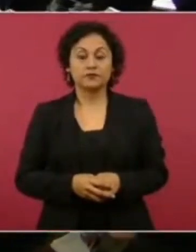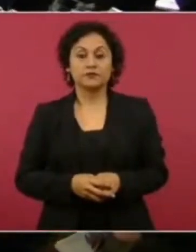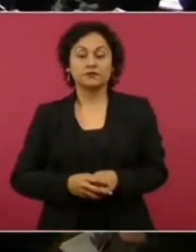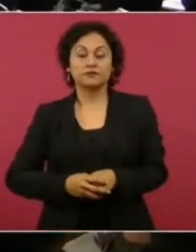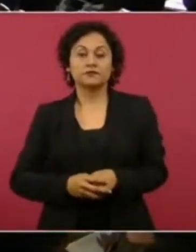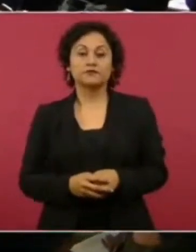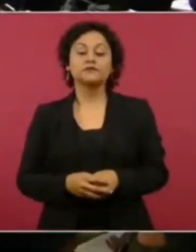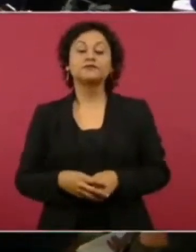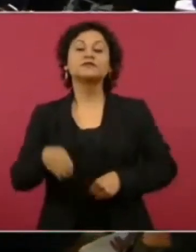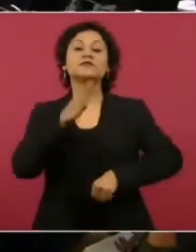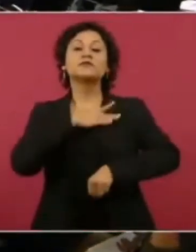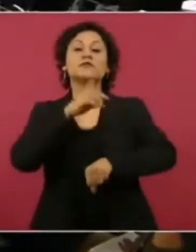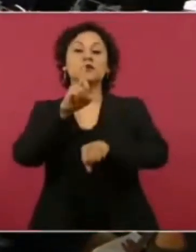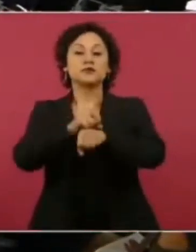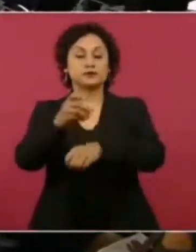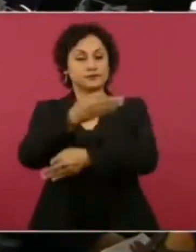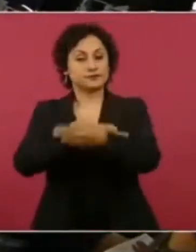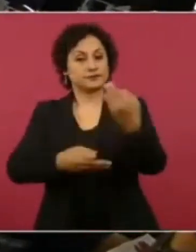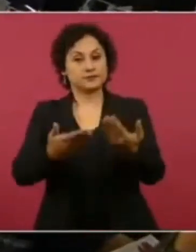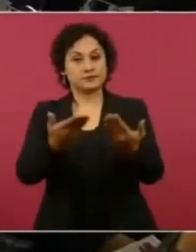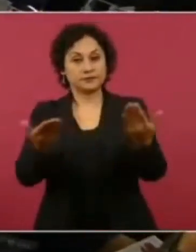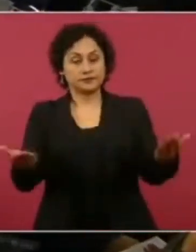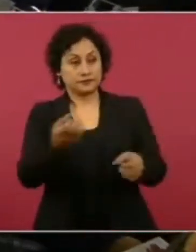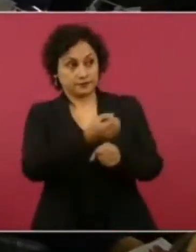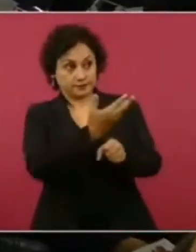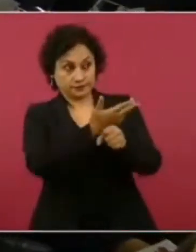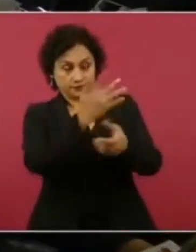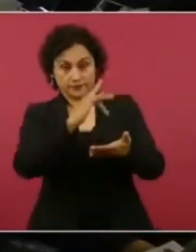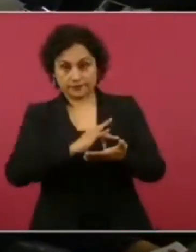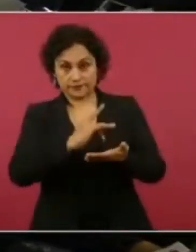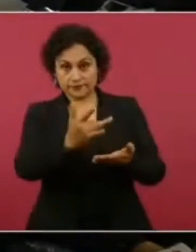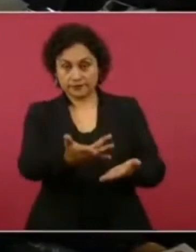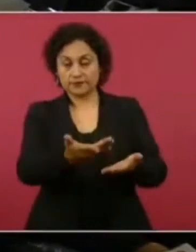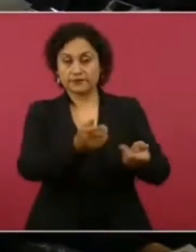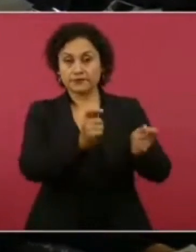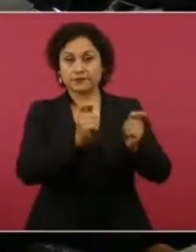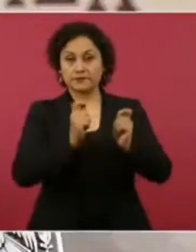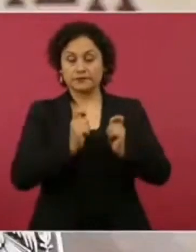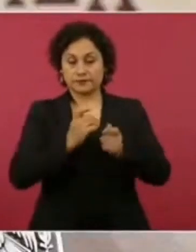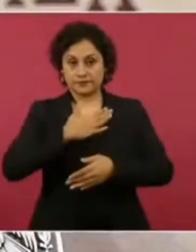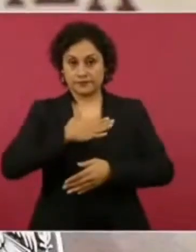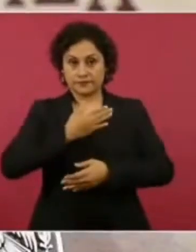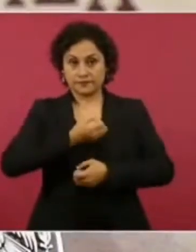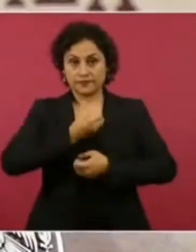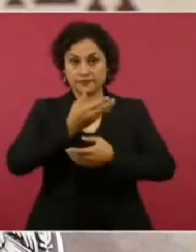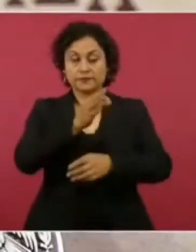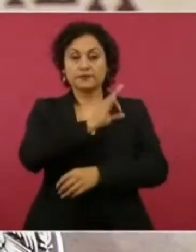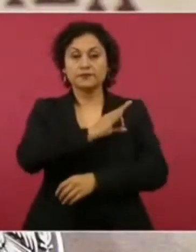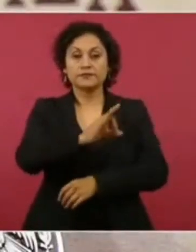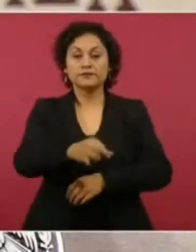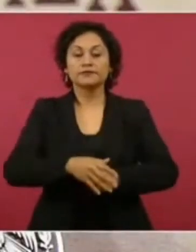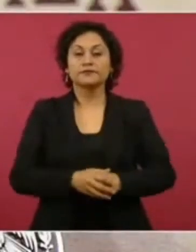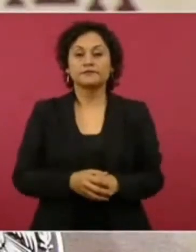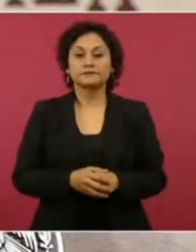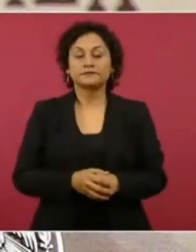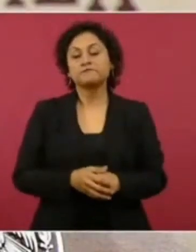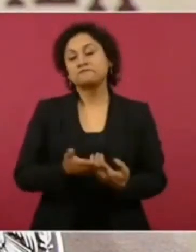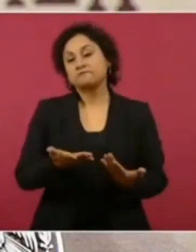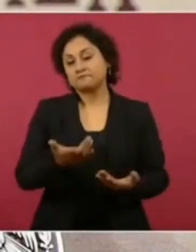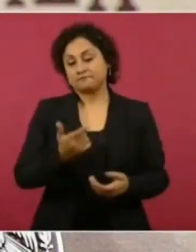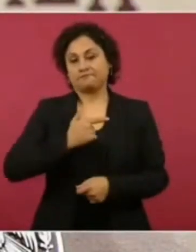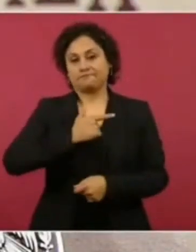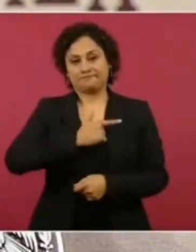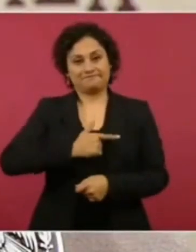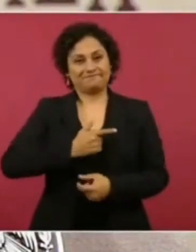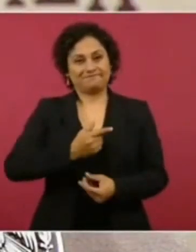Muy buenos días a todos. Gracias, señor secretario de Gobernación, por el favor de darme la palabra. Es un gusto enorme para